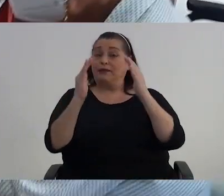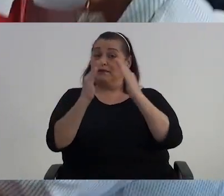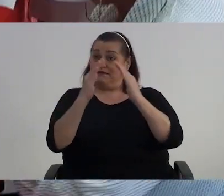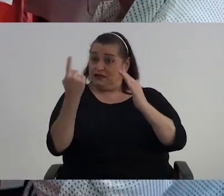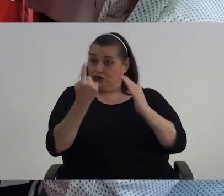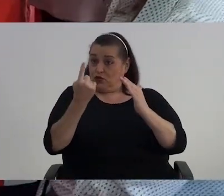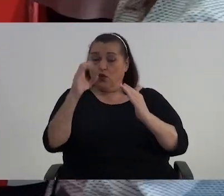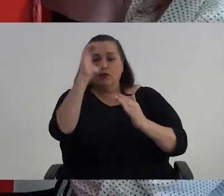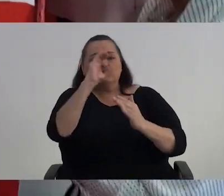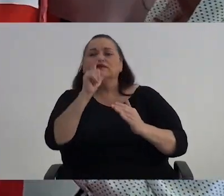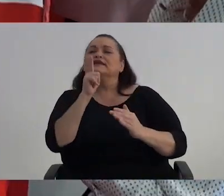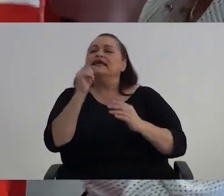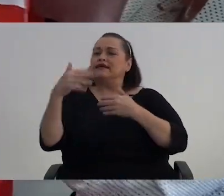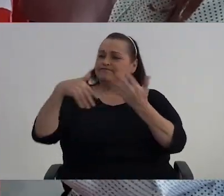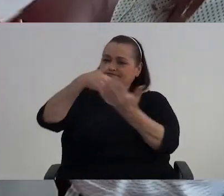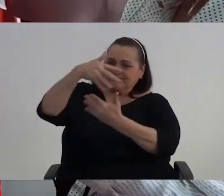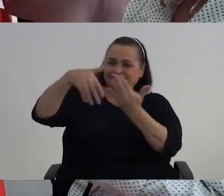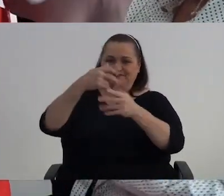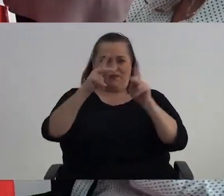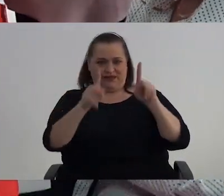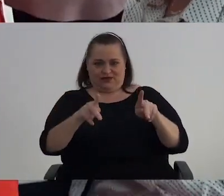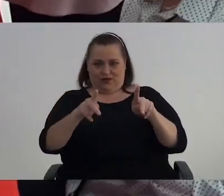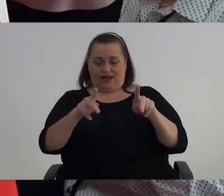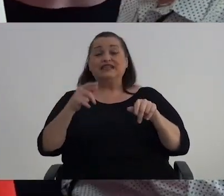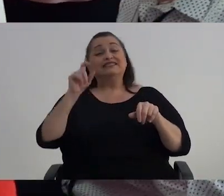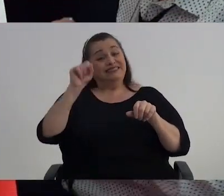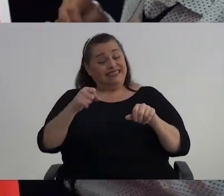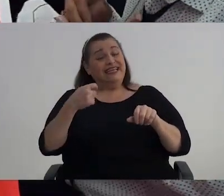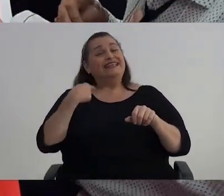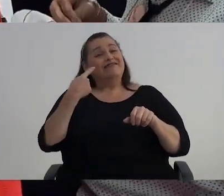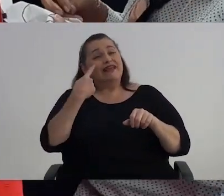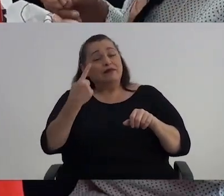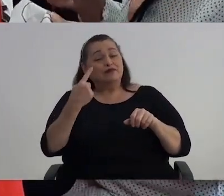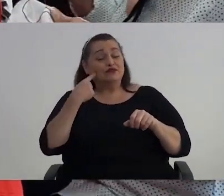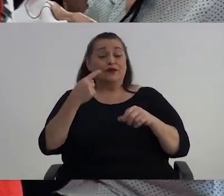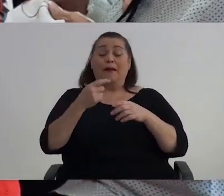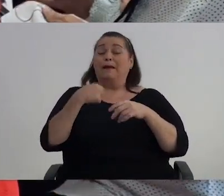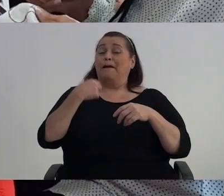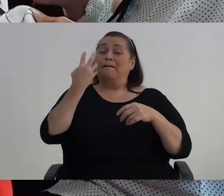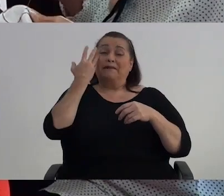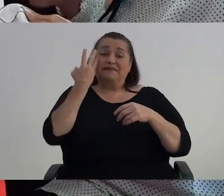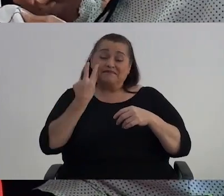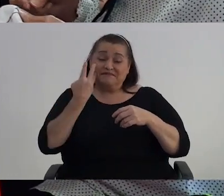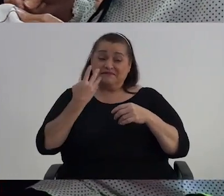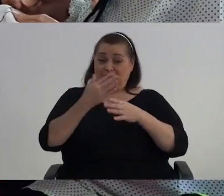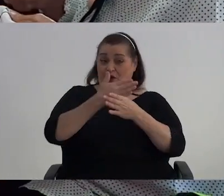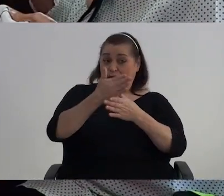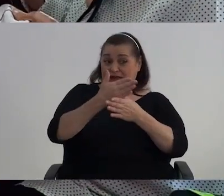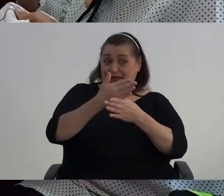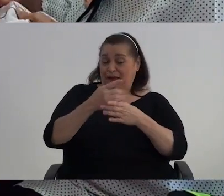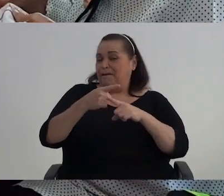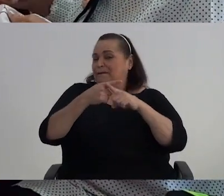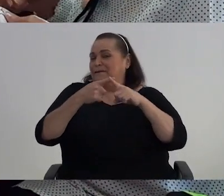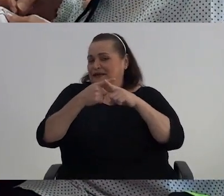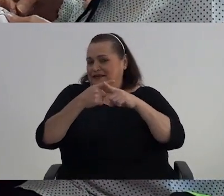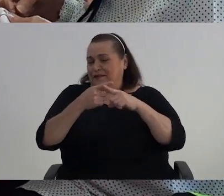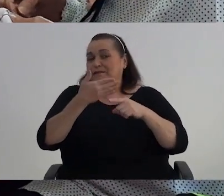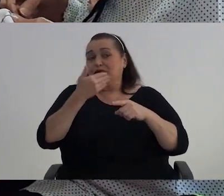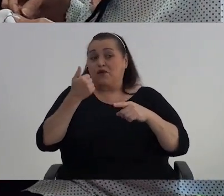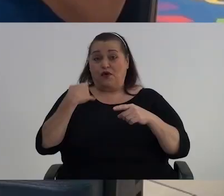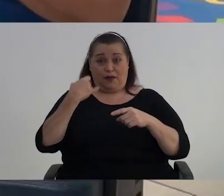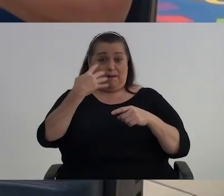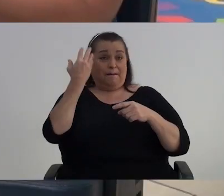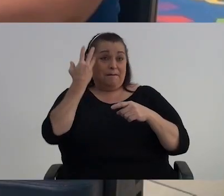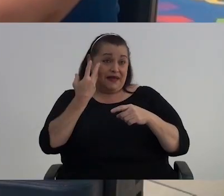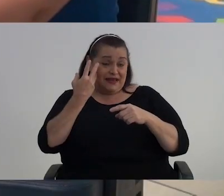solos Buscar con quien socializar Porque bien decíamos que una pena compartida Es media pena Pero si tenemos una alegría Y la compartimos